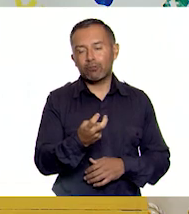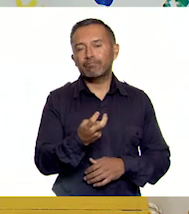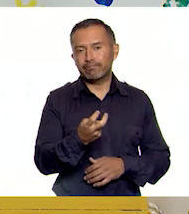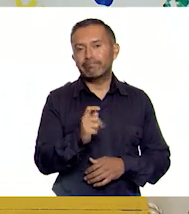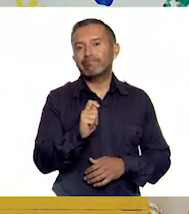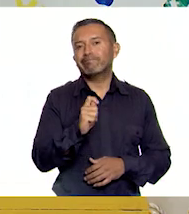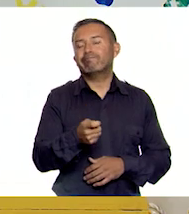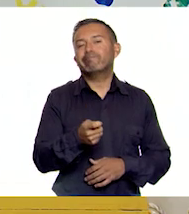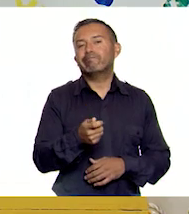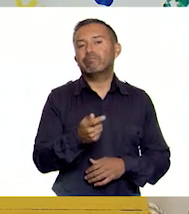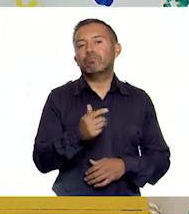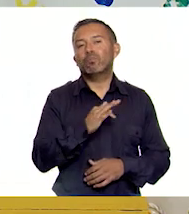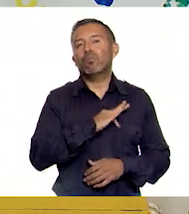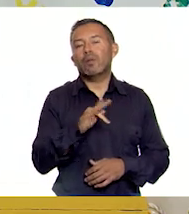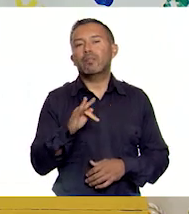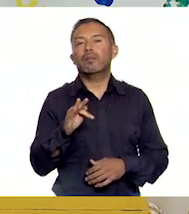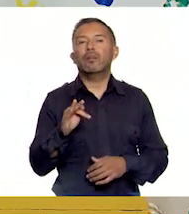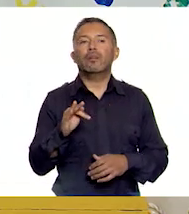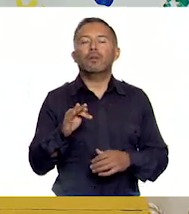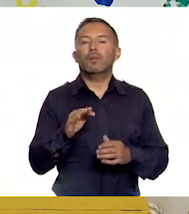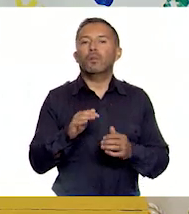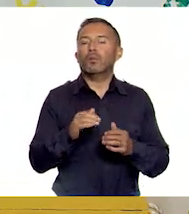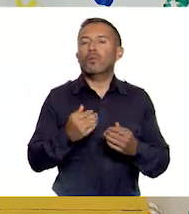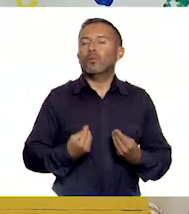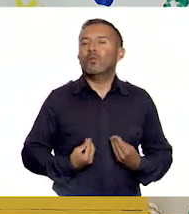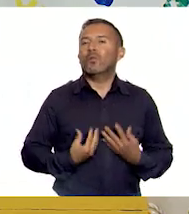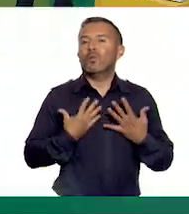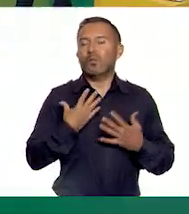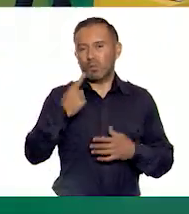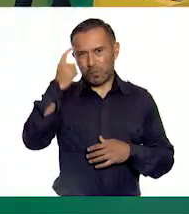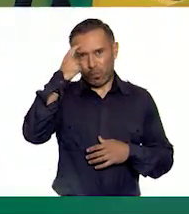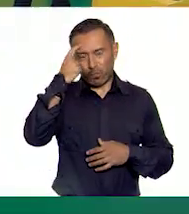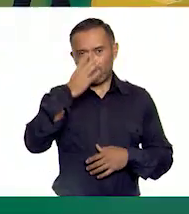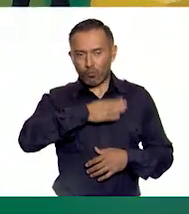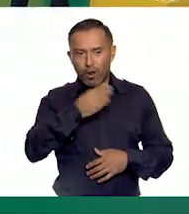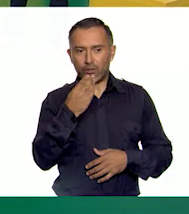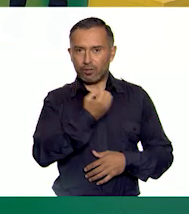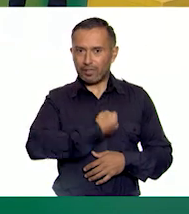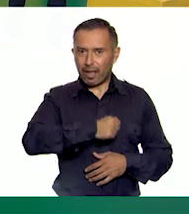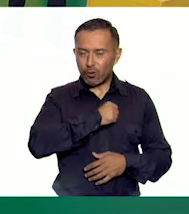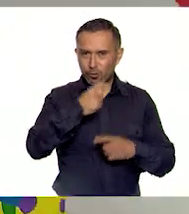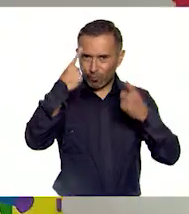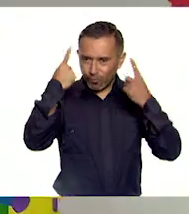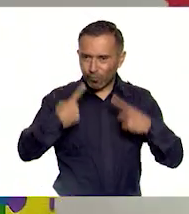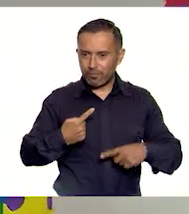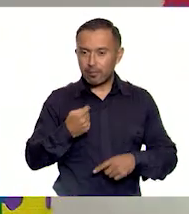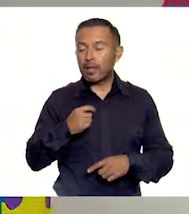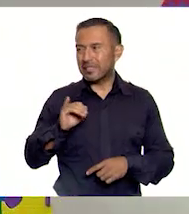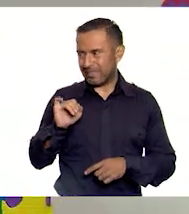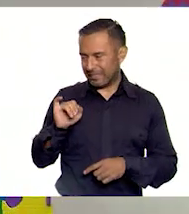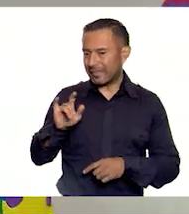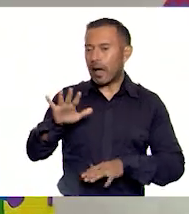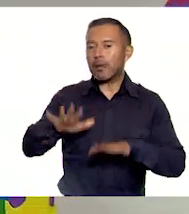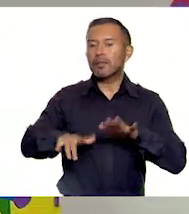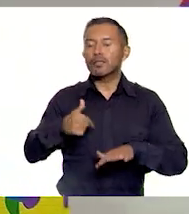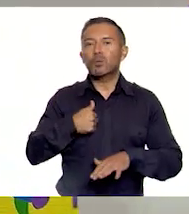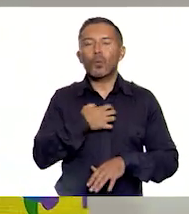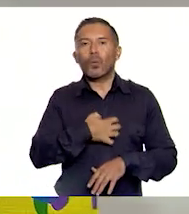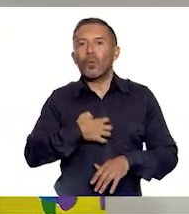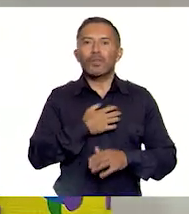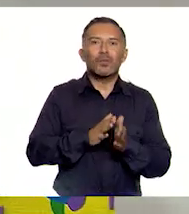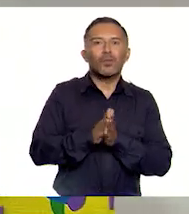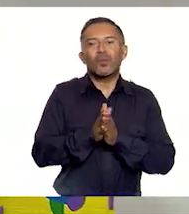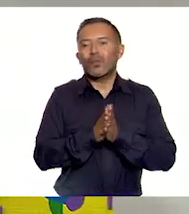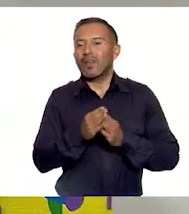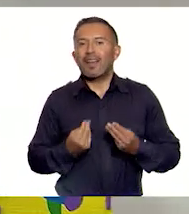pauta para poder tener una mejor salud emocional y mental. Pues sí, a veces la verdad es que yo me levanto de muy buen humor y lista